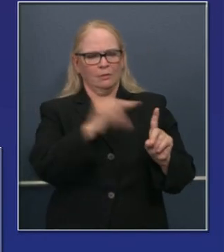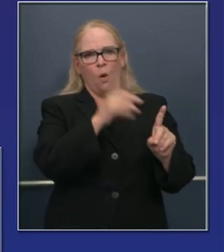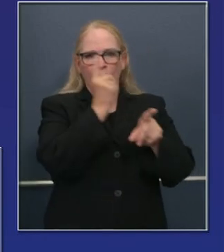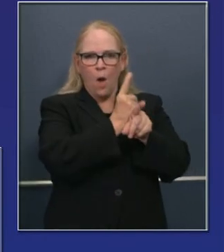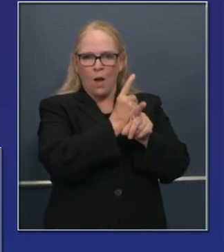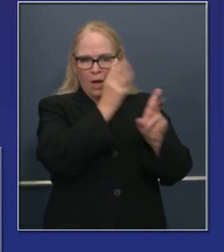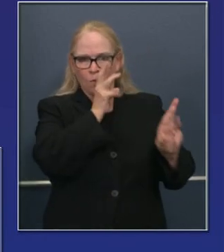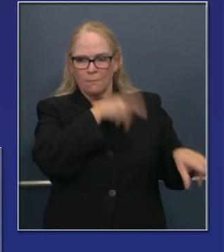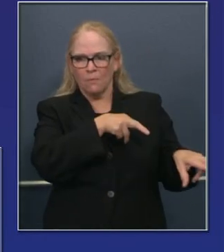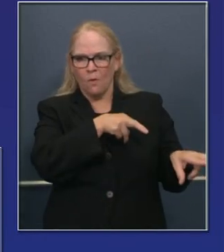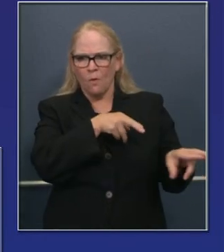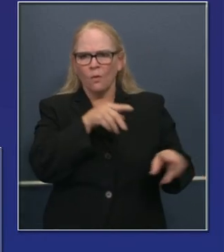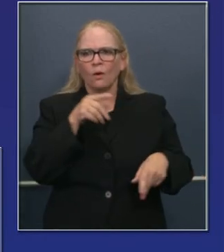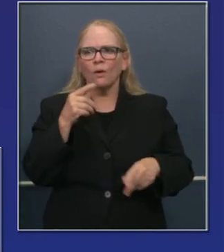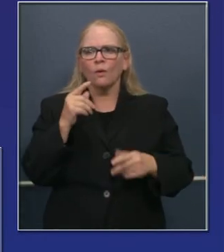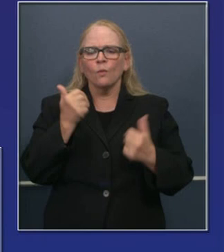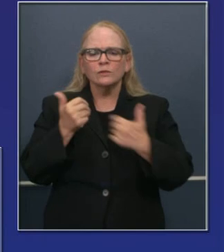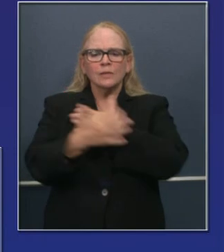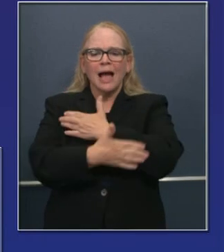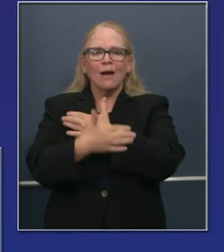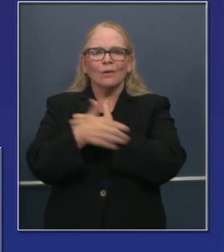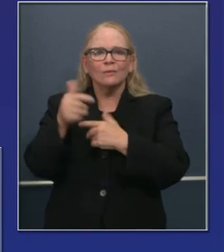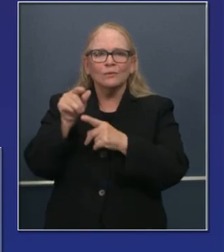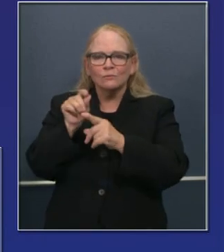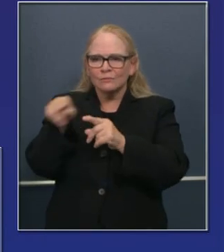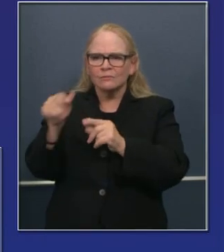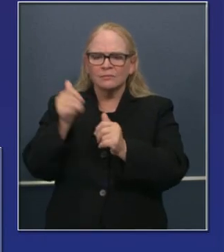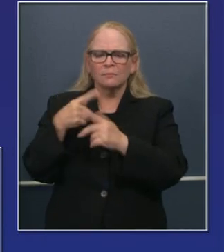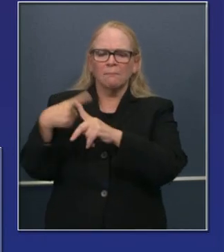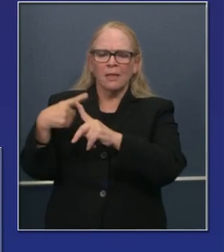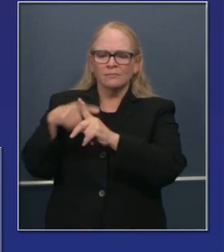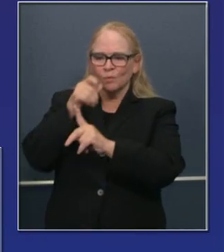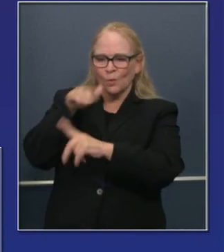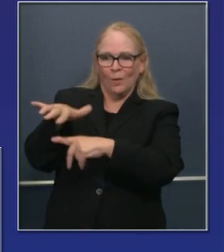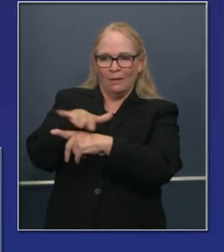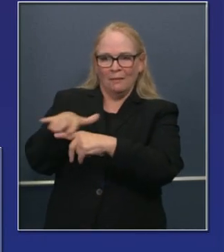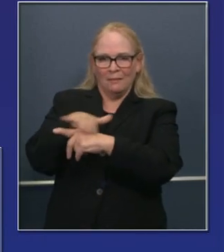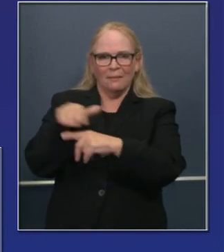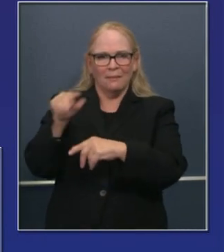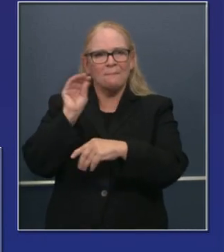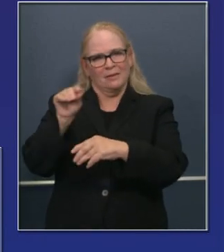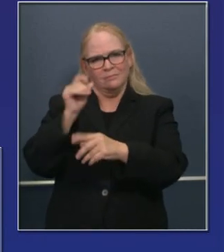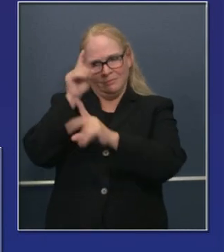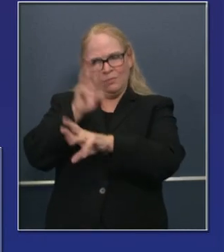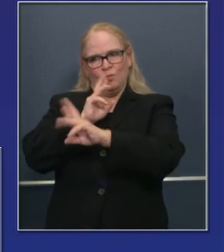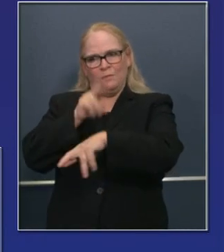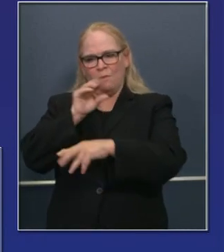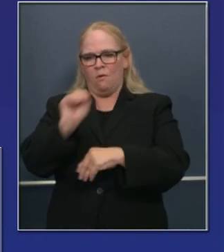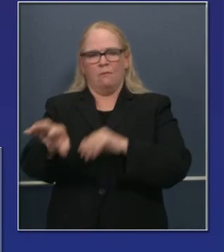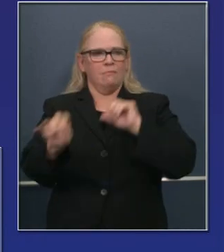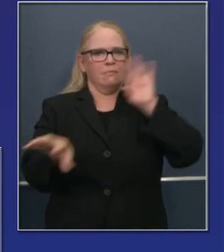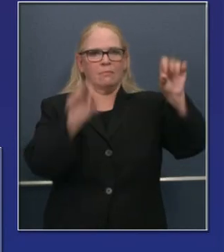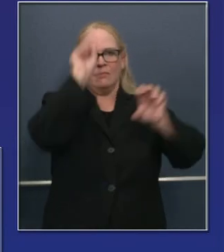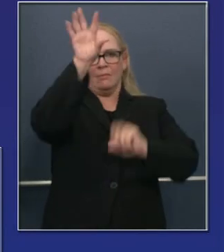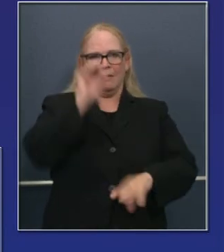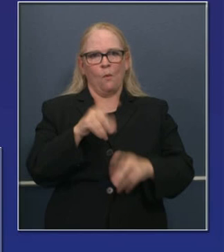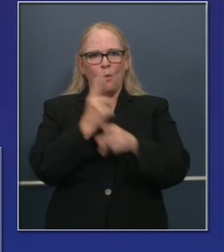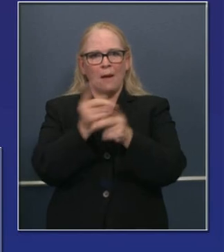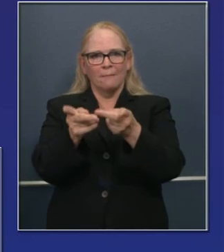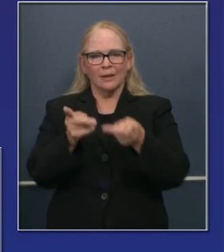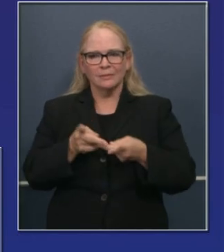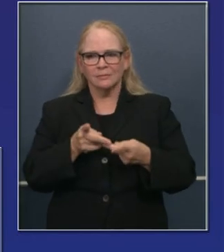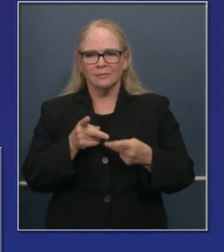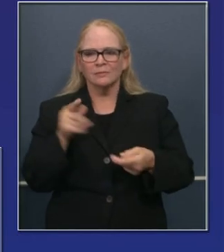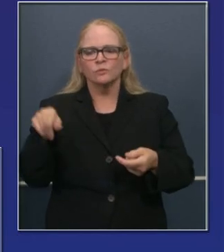adecuados para que puedan hacer el trabajo que en un momento mencionaré. Luego iniciamos un nuevo esfuerzo para un nuevo sistema de